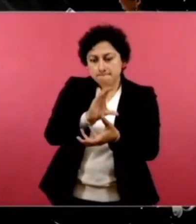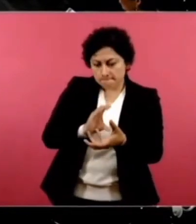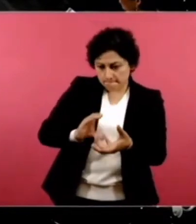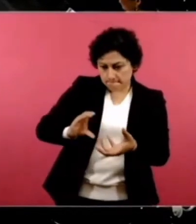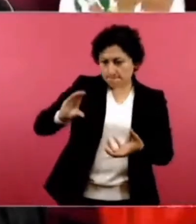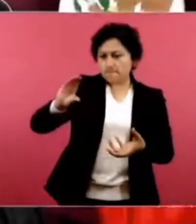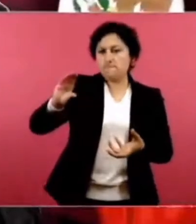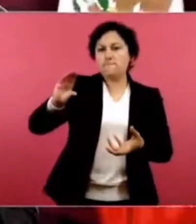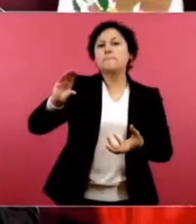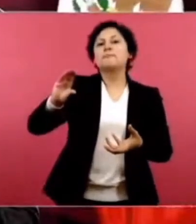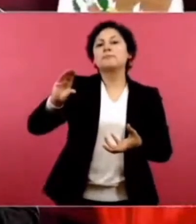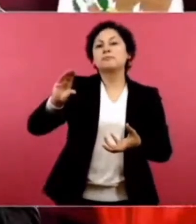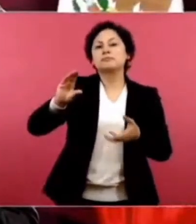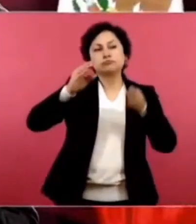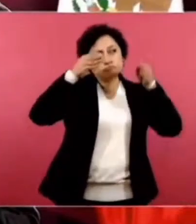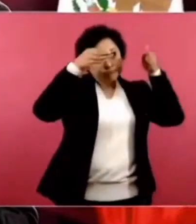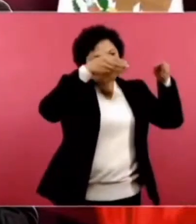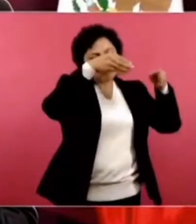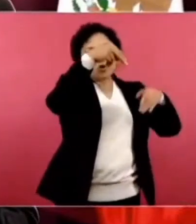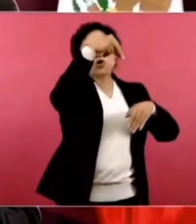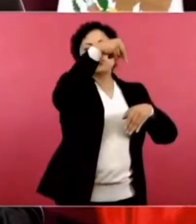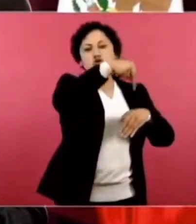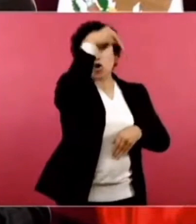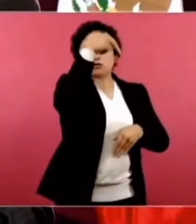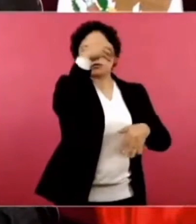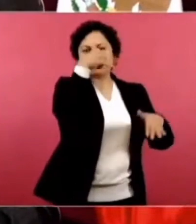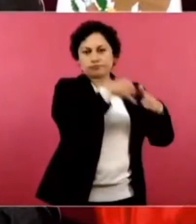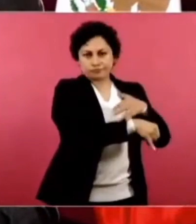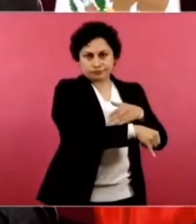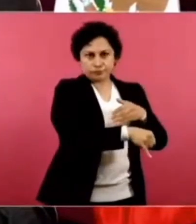orientó al norte y a las aguas profundas.